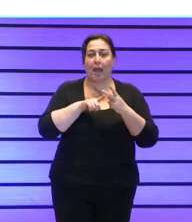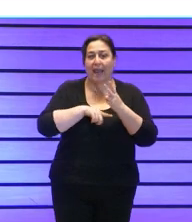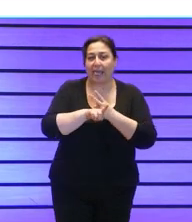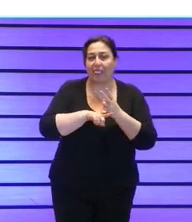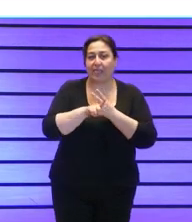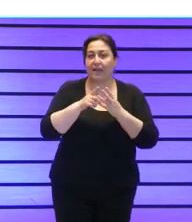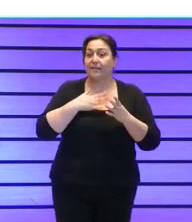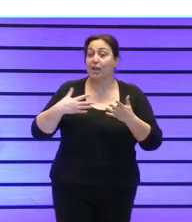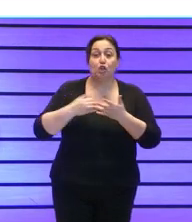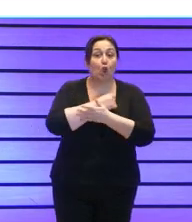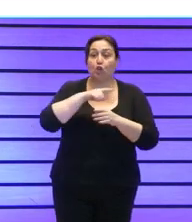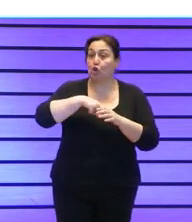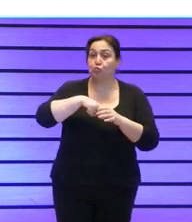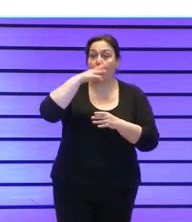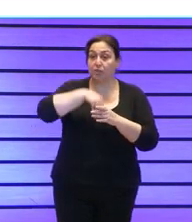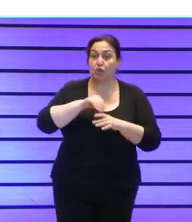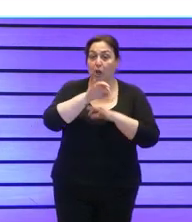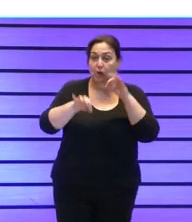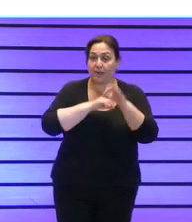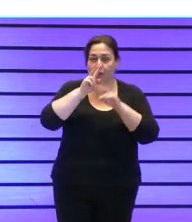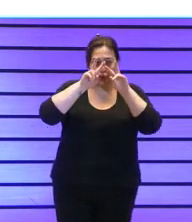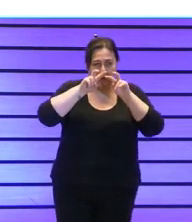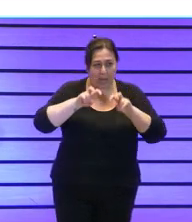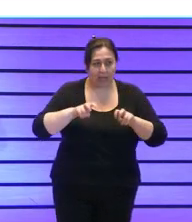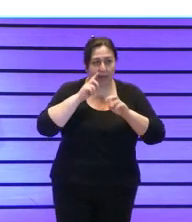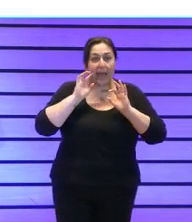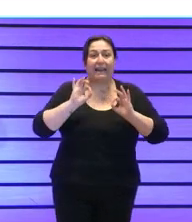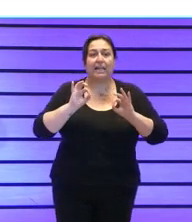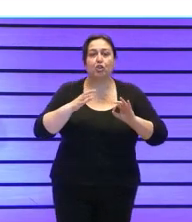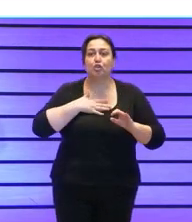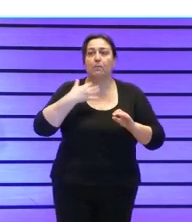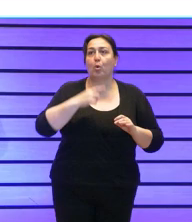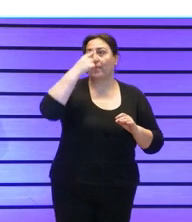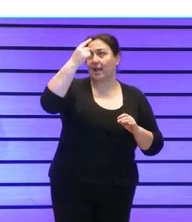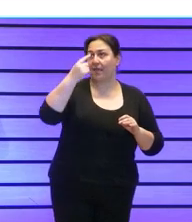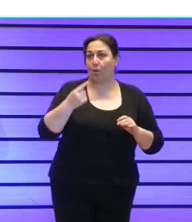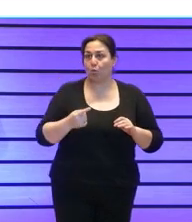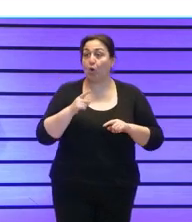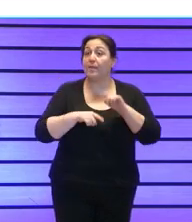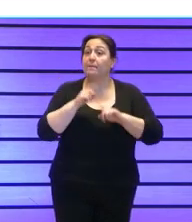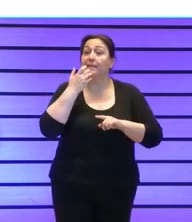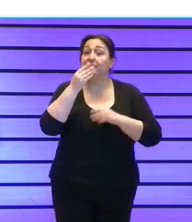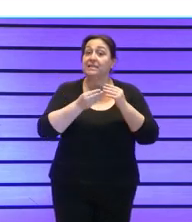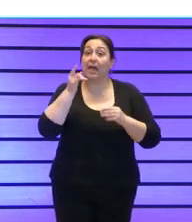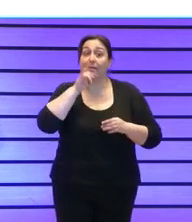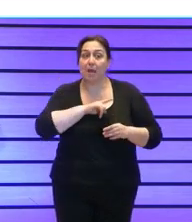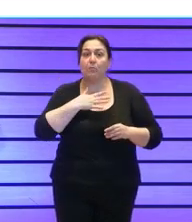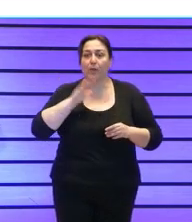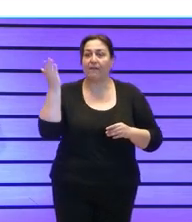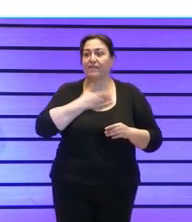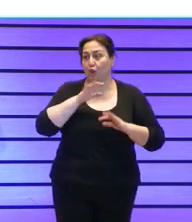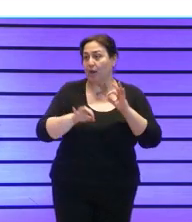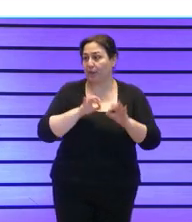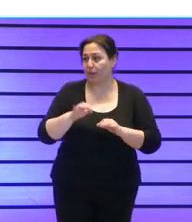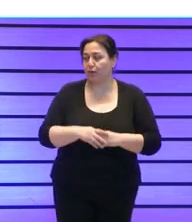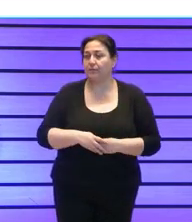los puestos de la organización se analizan todos los posibles riesgos que pueden tener una mala praxis para la organización y